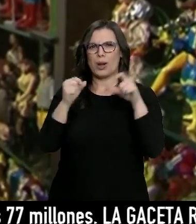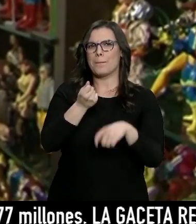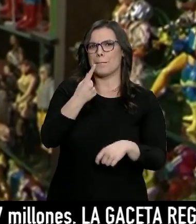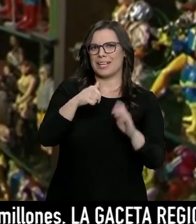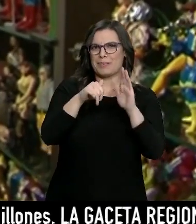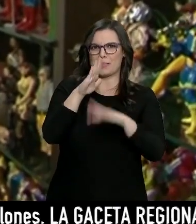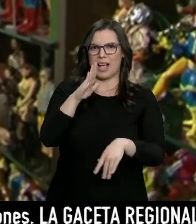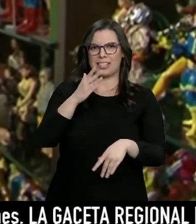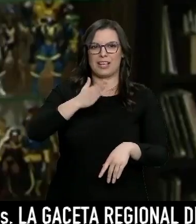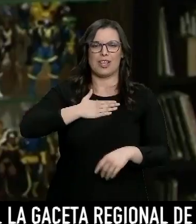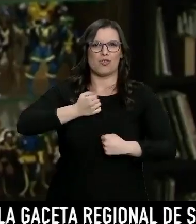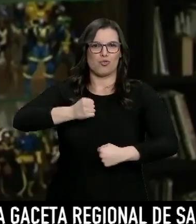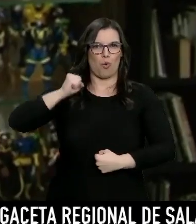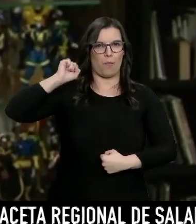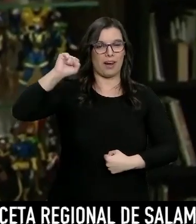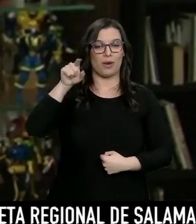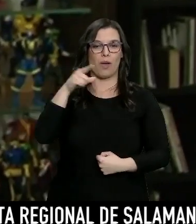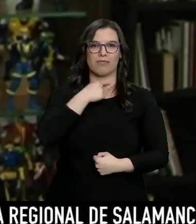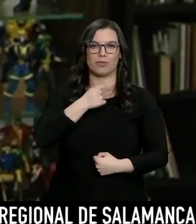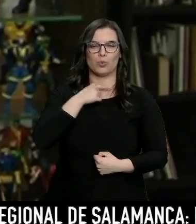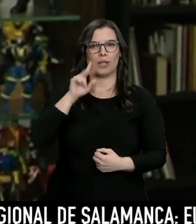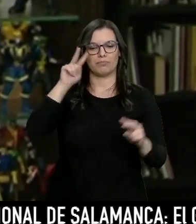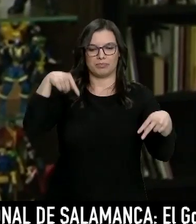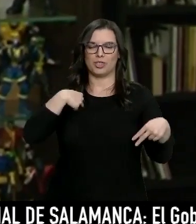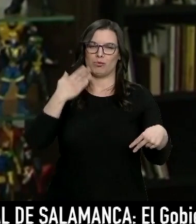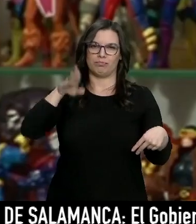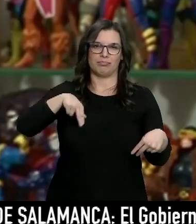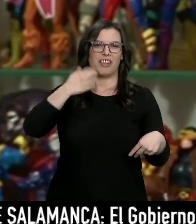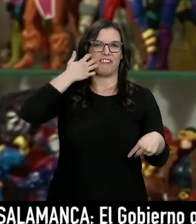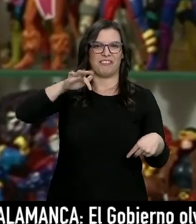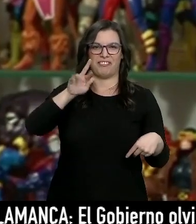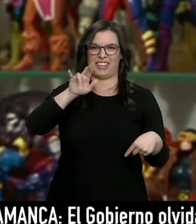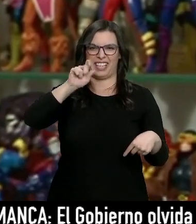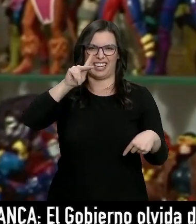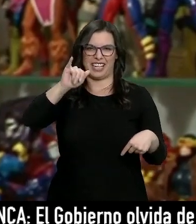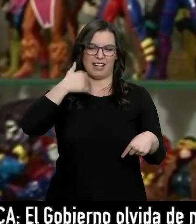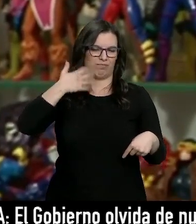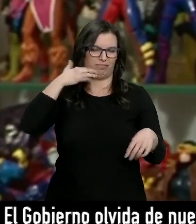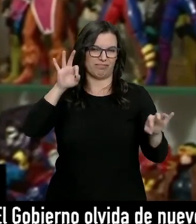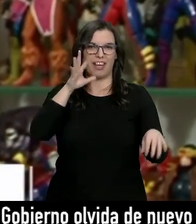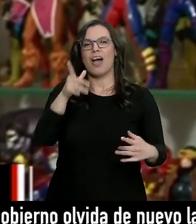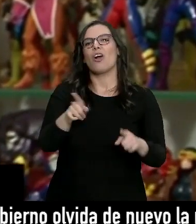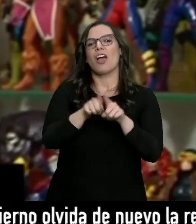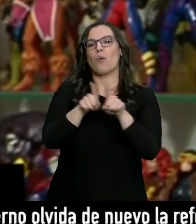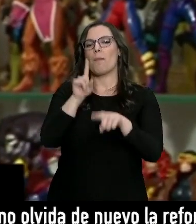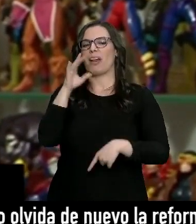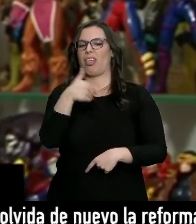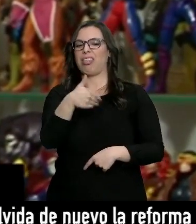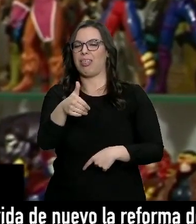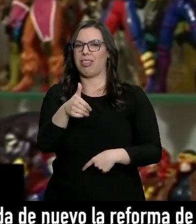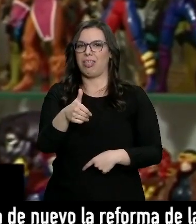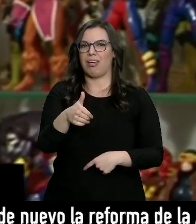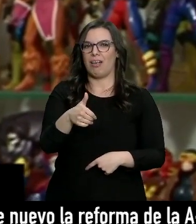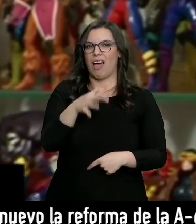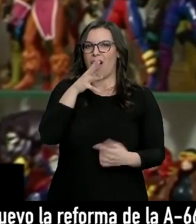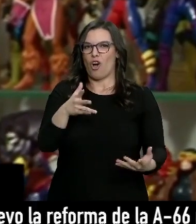superhéroes que más le gustan, nos confiesa que sí se considera un friki. Yo me considero friki a muerte. Ahora está muy de moda denostar la palabra, como